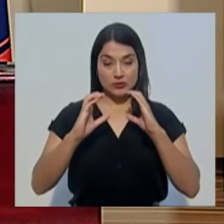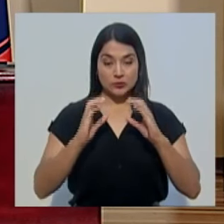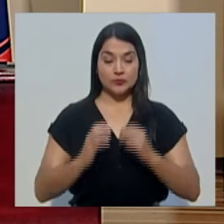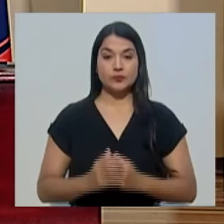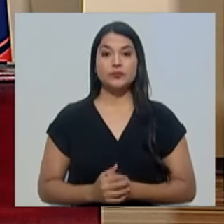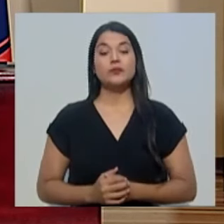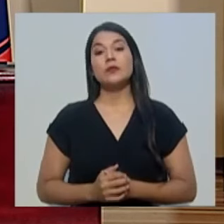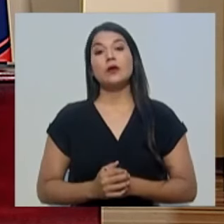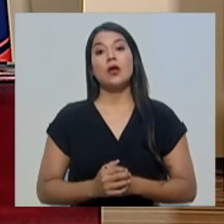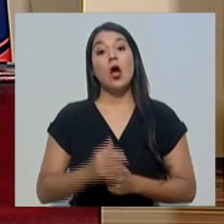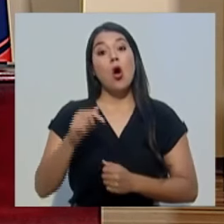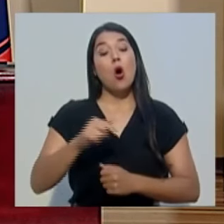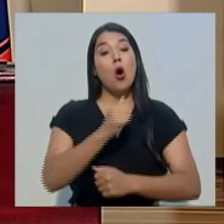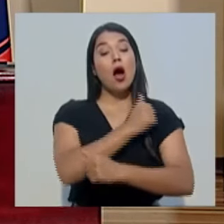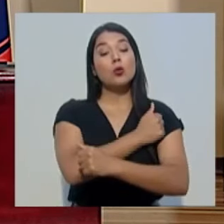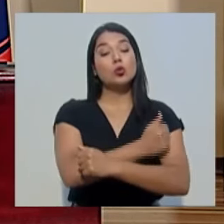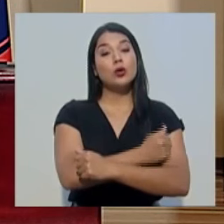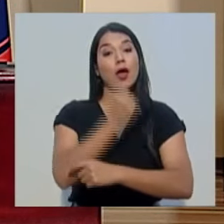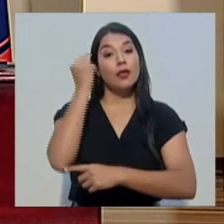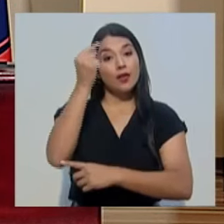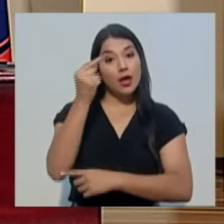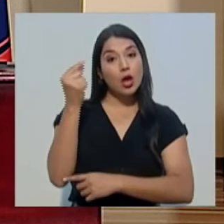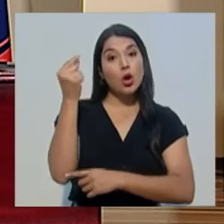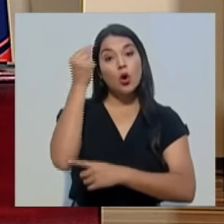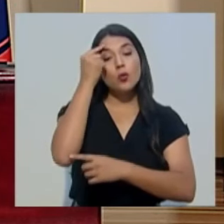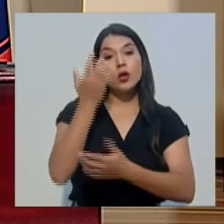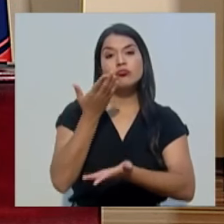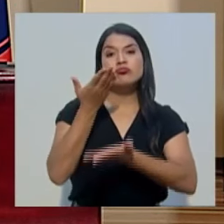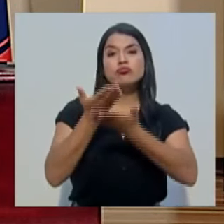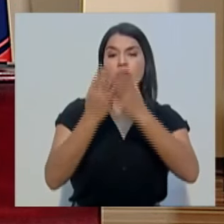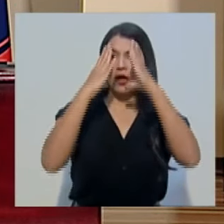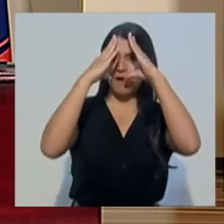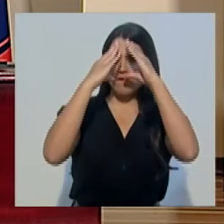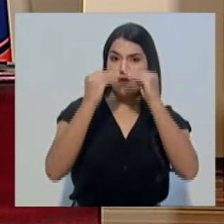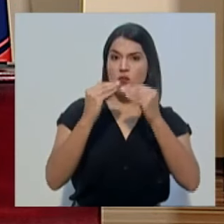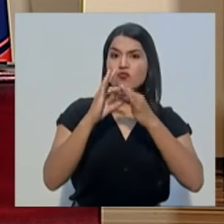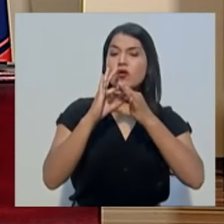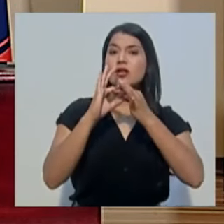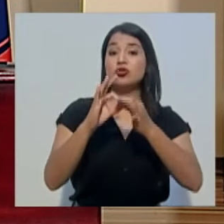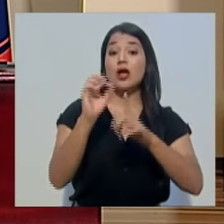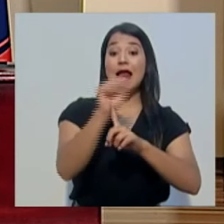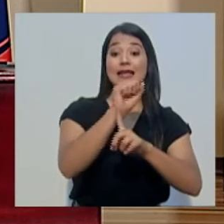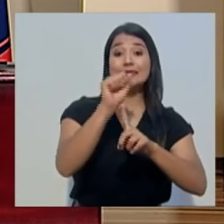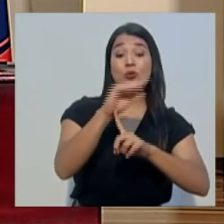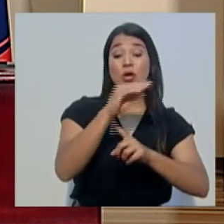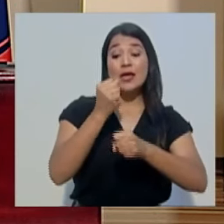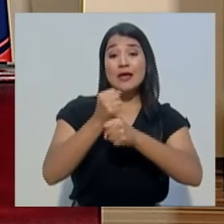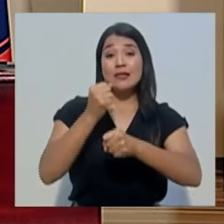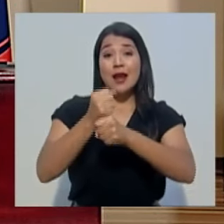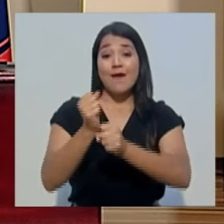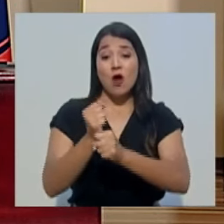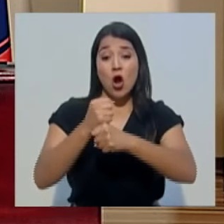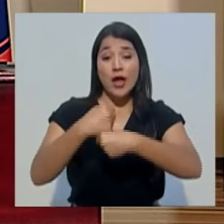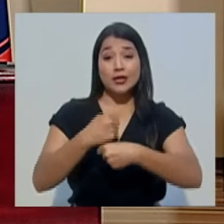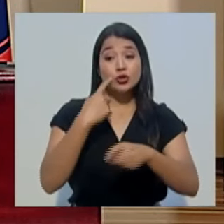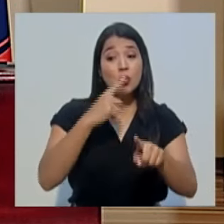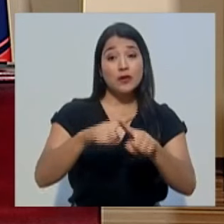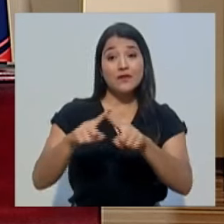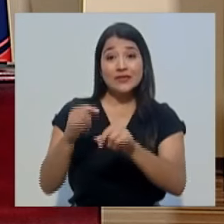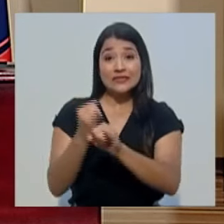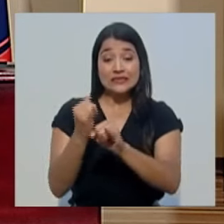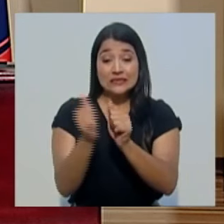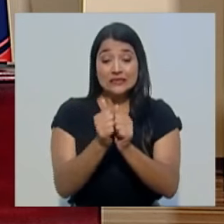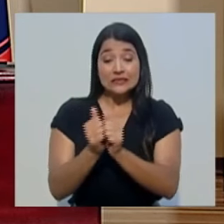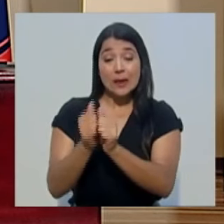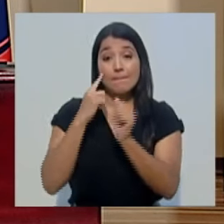de comunicación, donde las autoridades de gobierno nos darán el balance y actualización de la situación y esfuerzos conjuntos de cómo Costa Rica